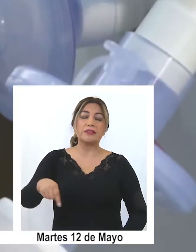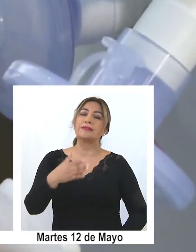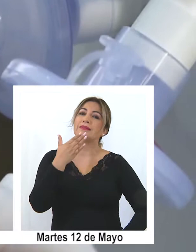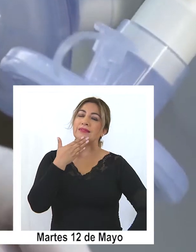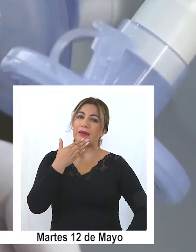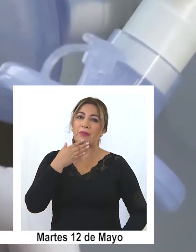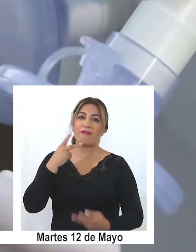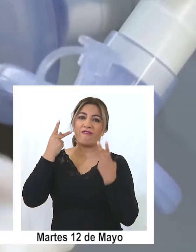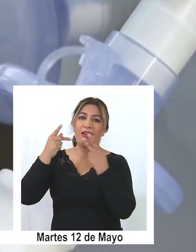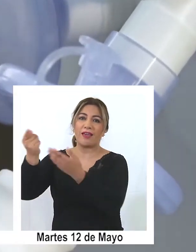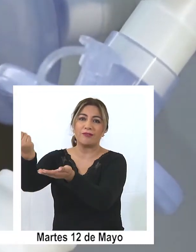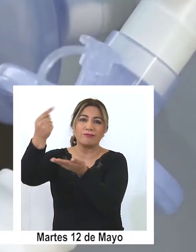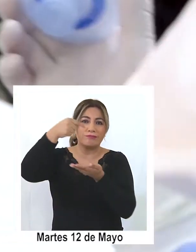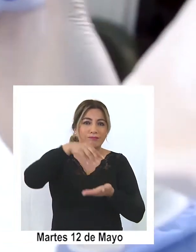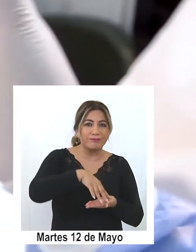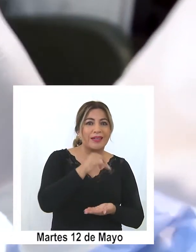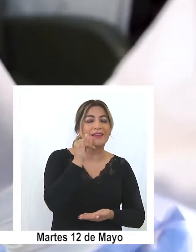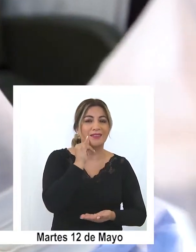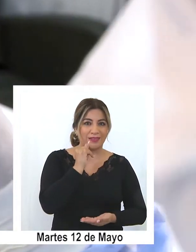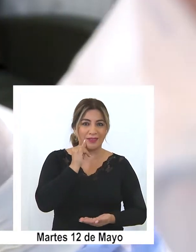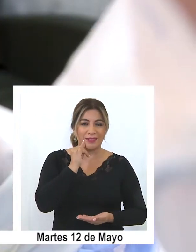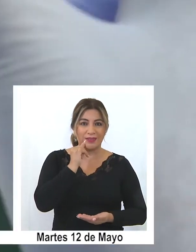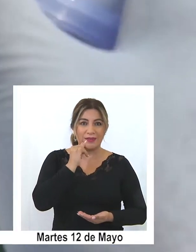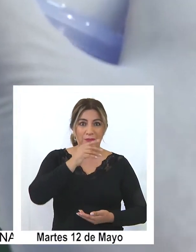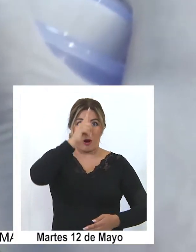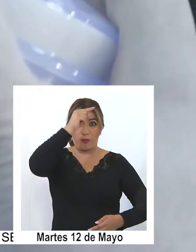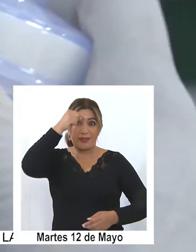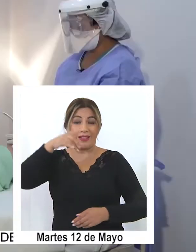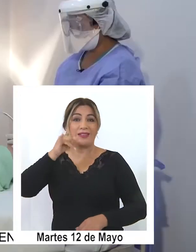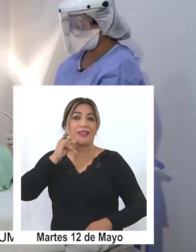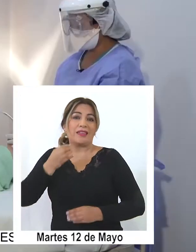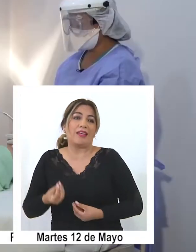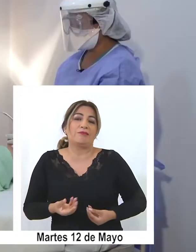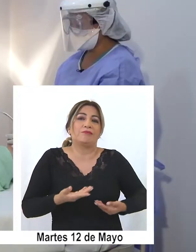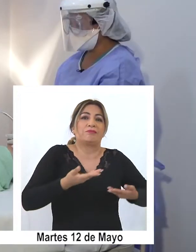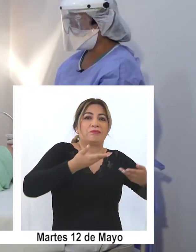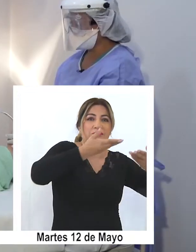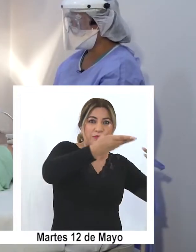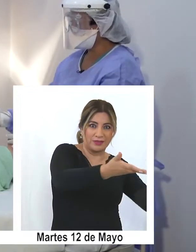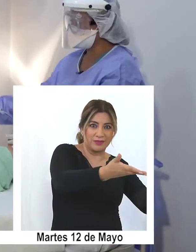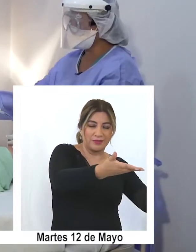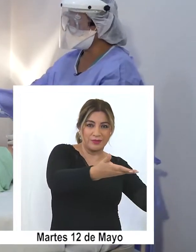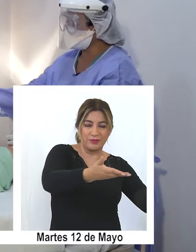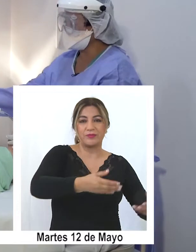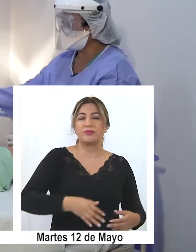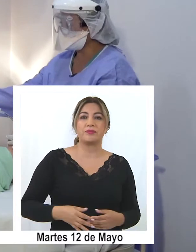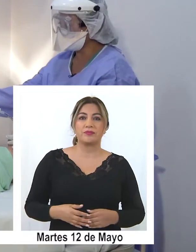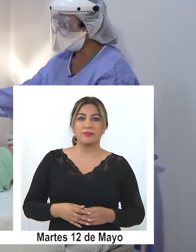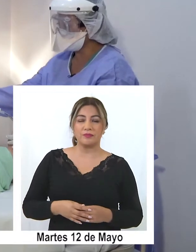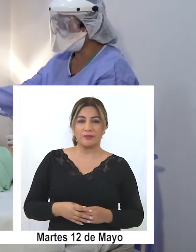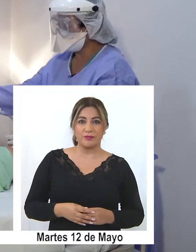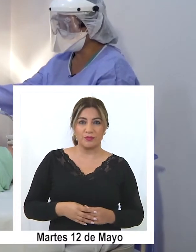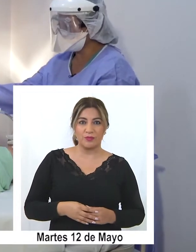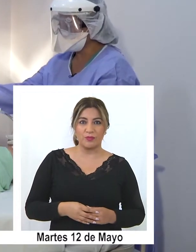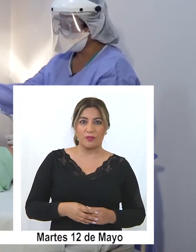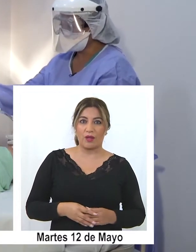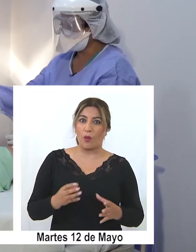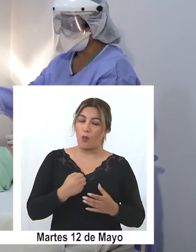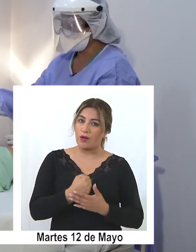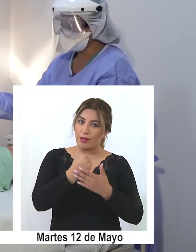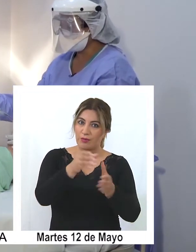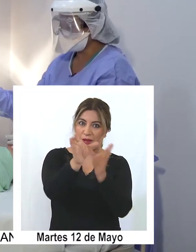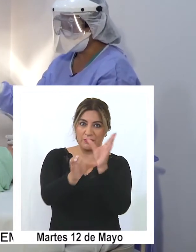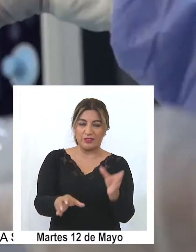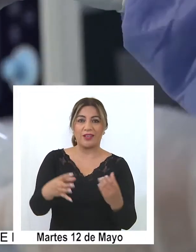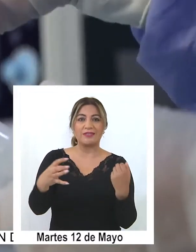también vienen en viajes para poder generar, ¿no es cierto?, una ayuda a